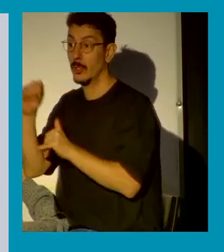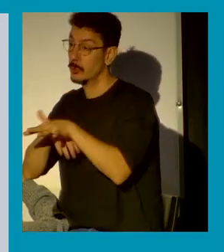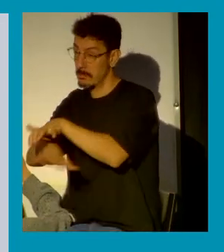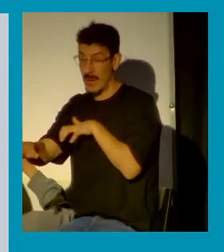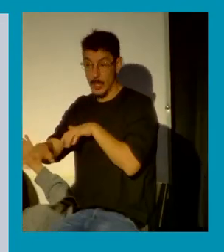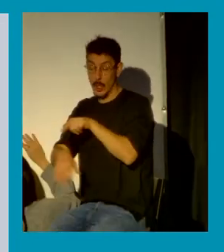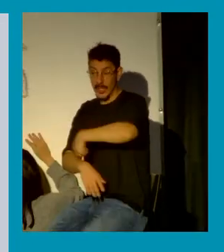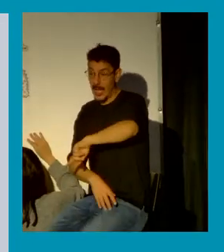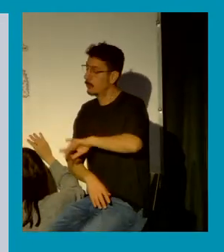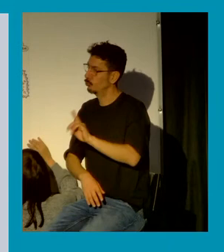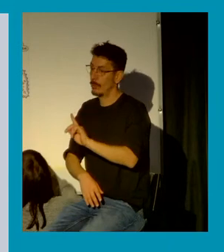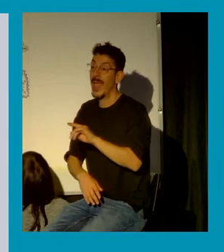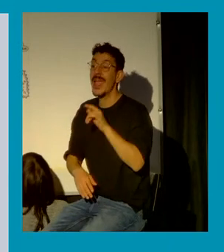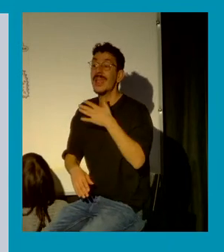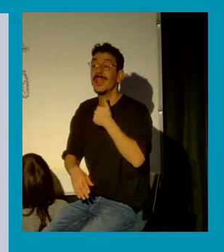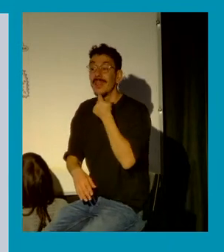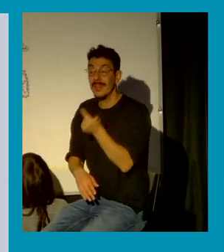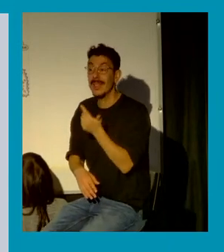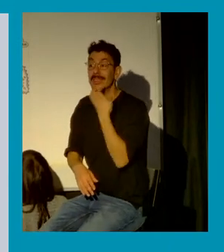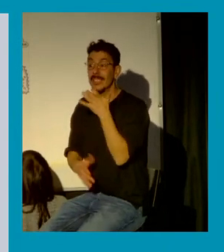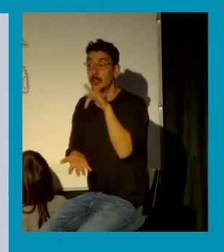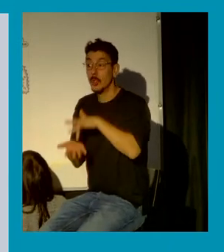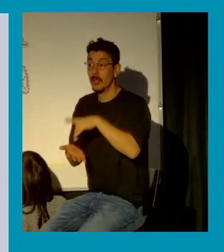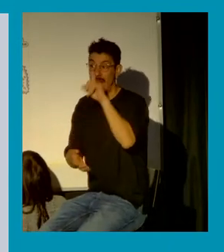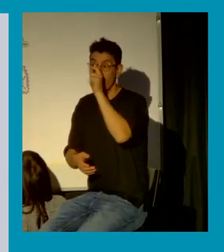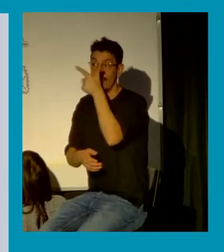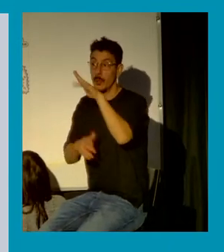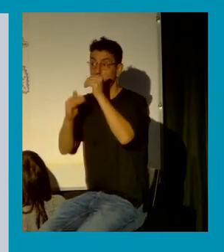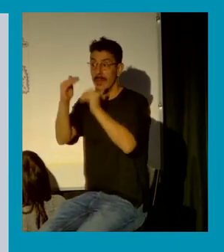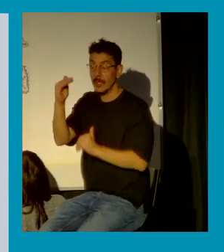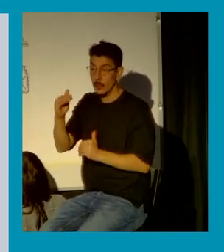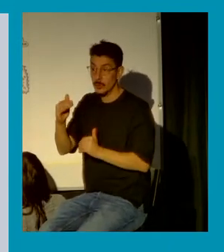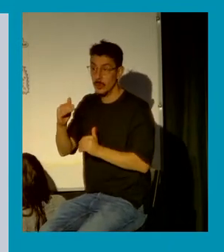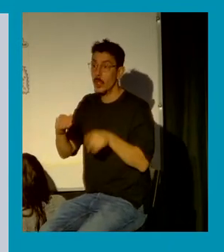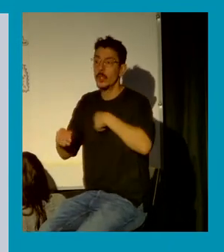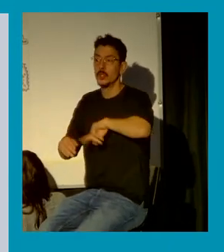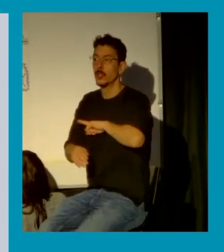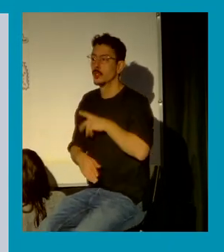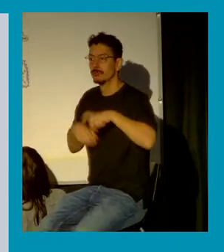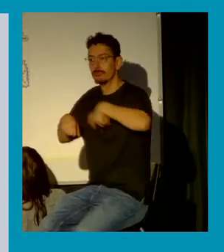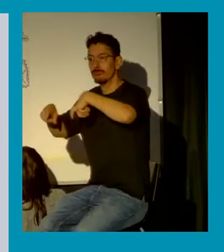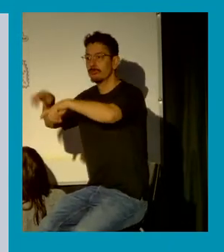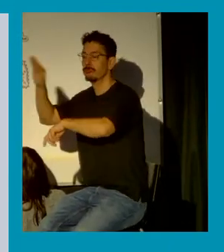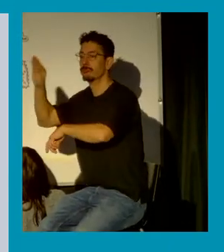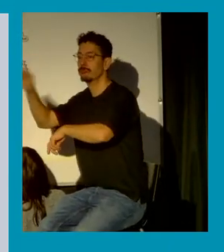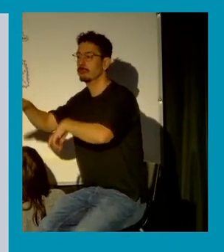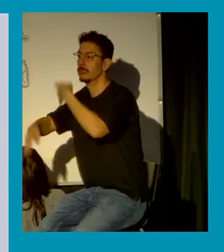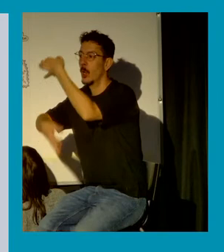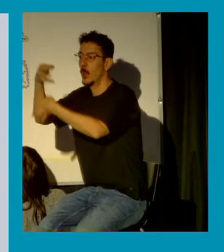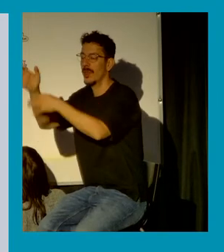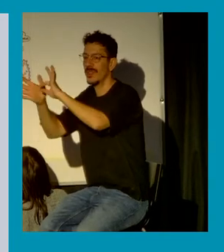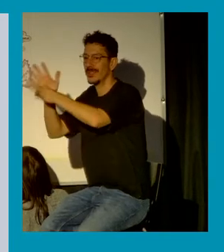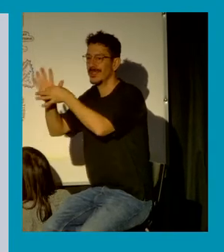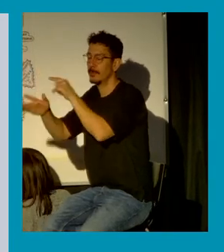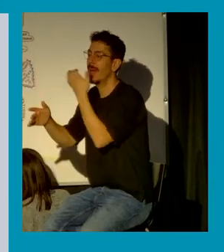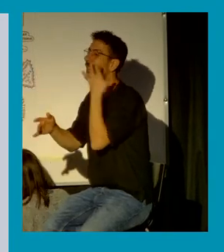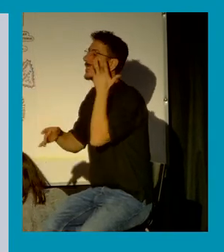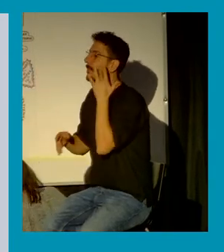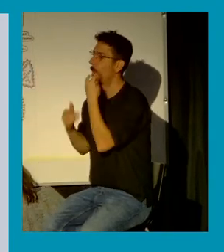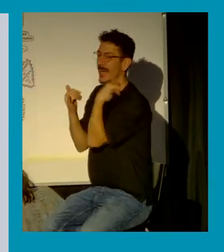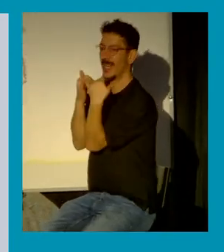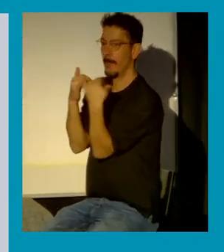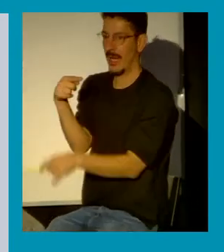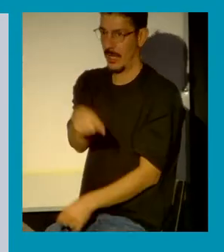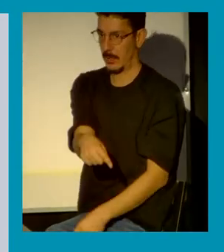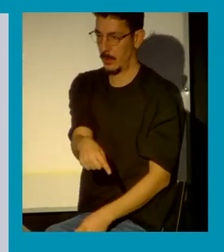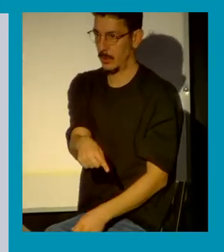cuando son menores recurrimos más al sistema judicial como vía reparadora esto es una primera cosa no es que haya más violencia en los